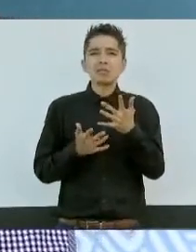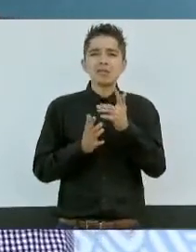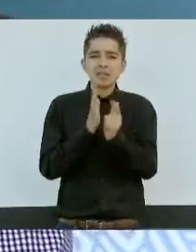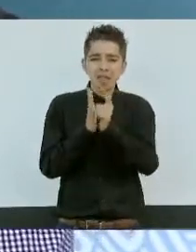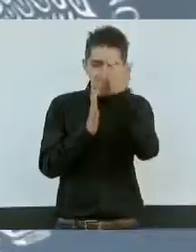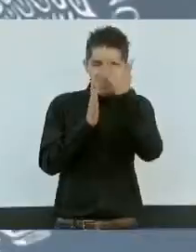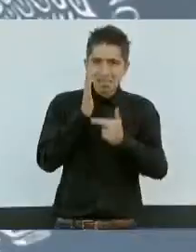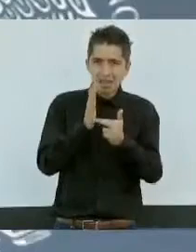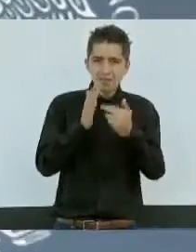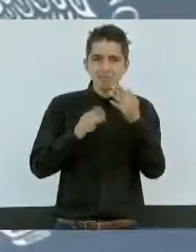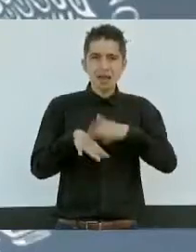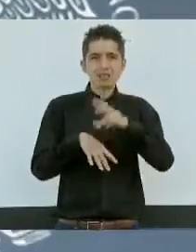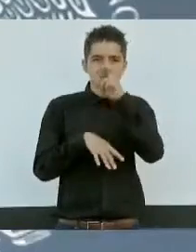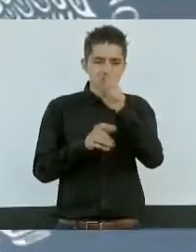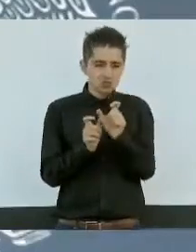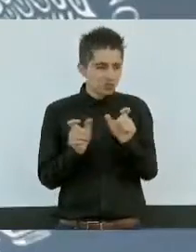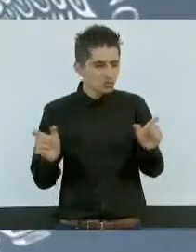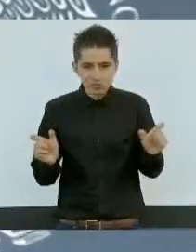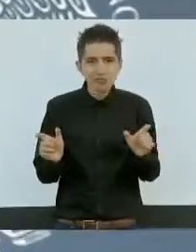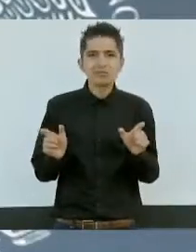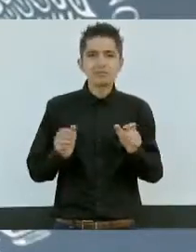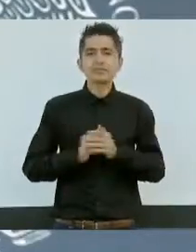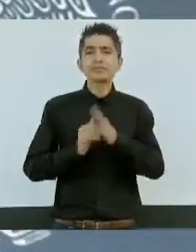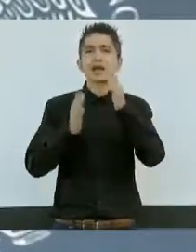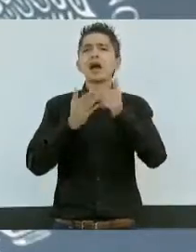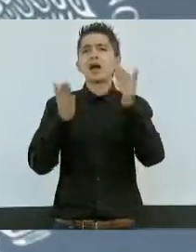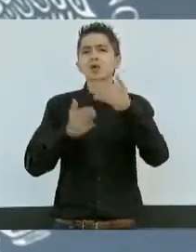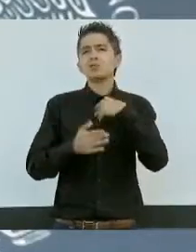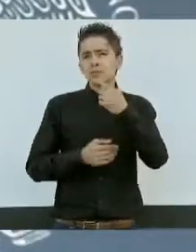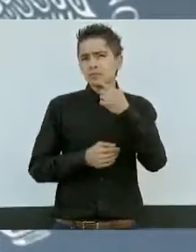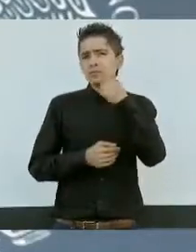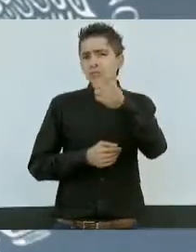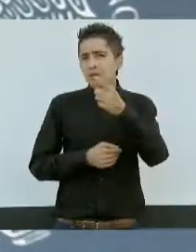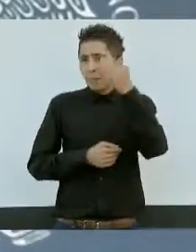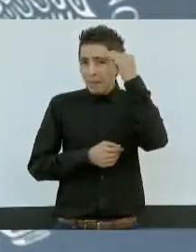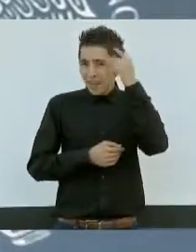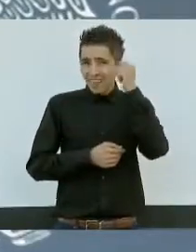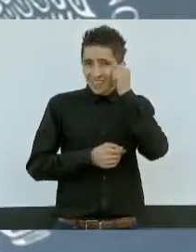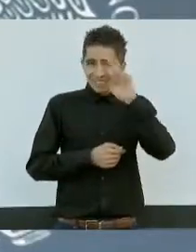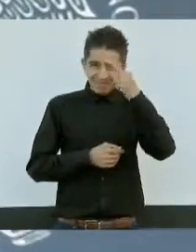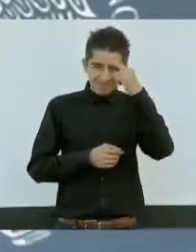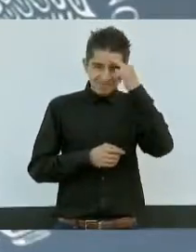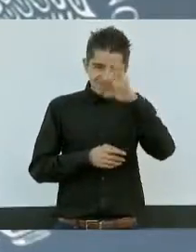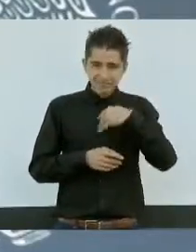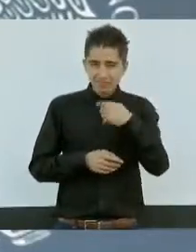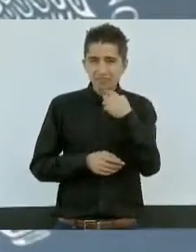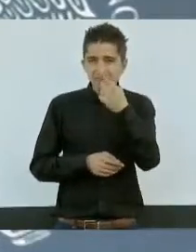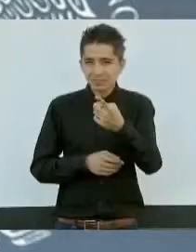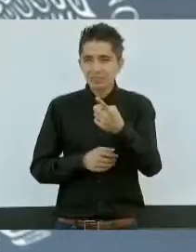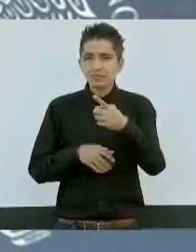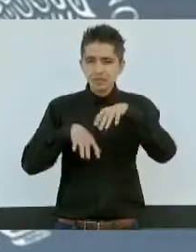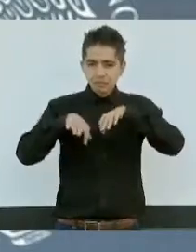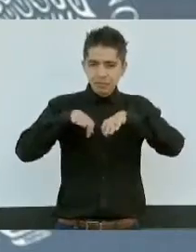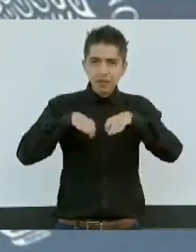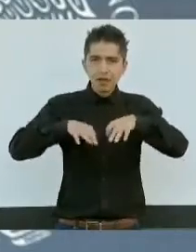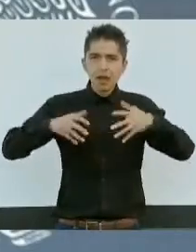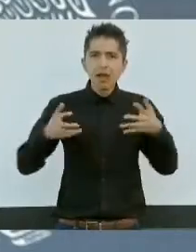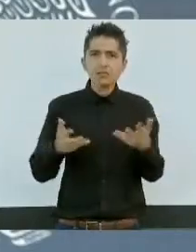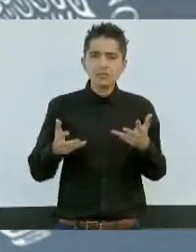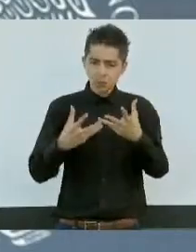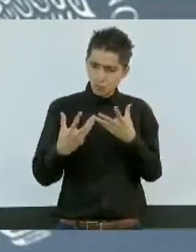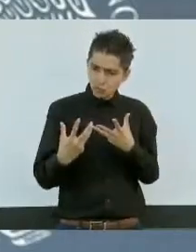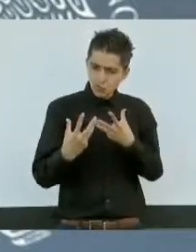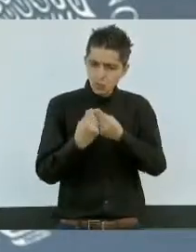delitos. Le compartía en Marabatío el trabajo que hicimos de manera